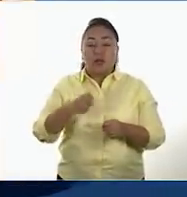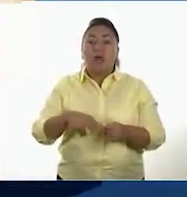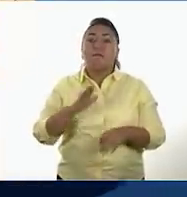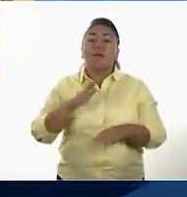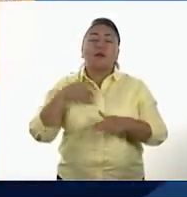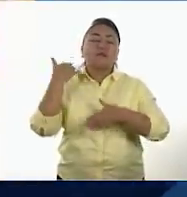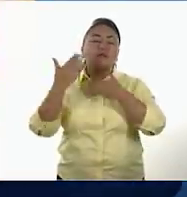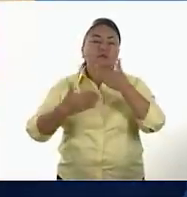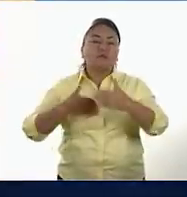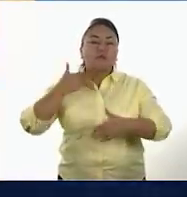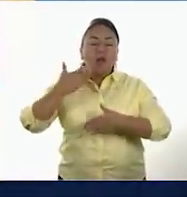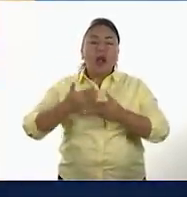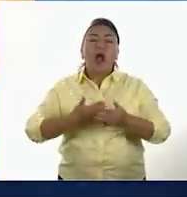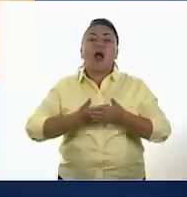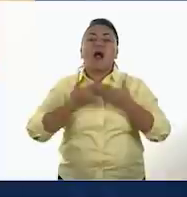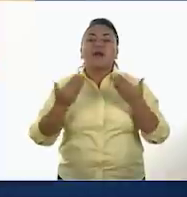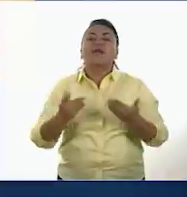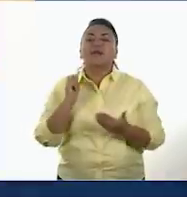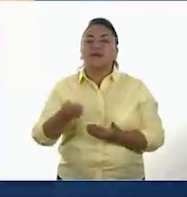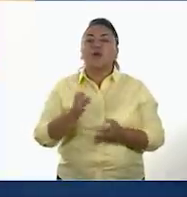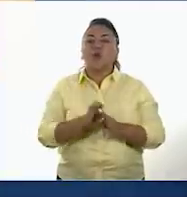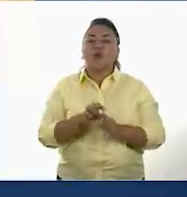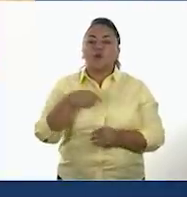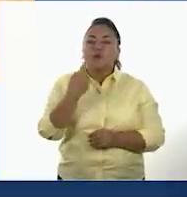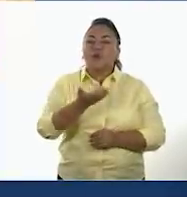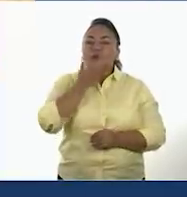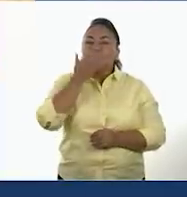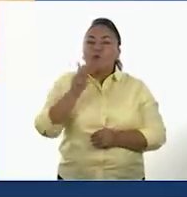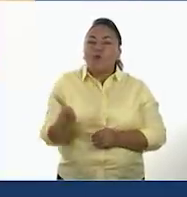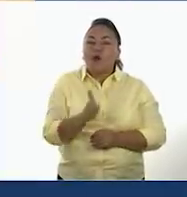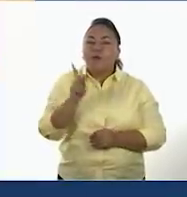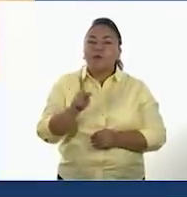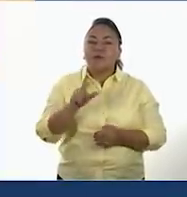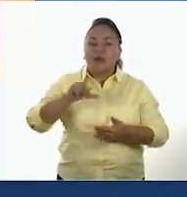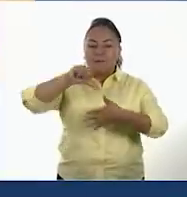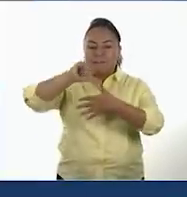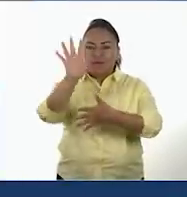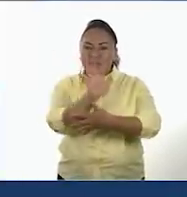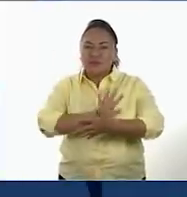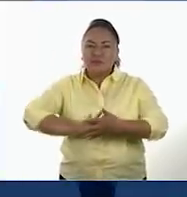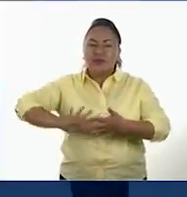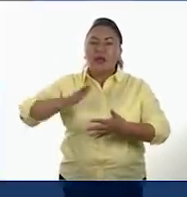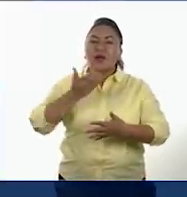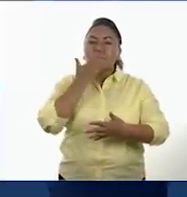importante del complejo ritual de la muerte entre los pueblos de Mesoamérica.